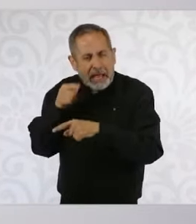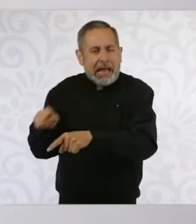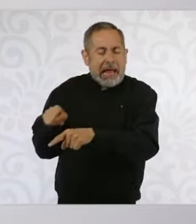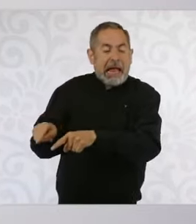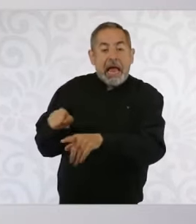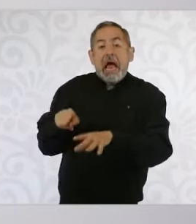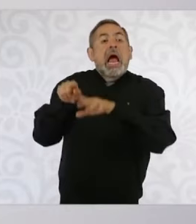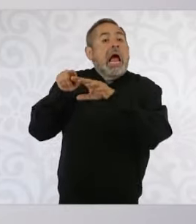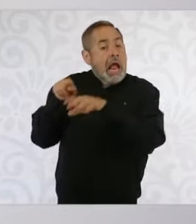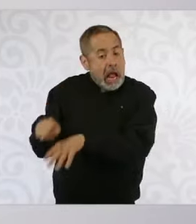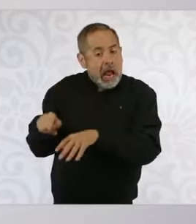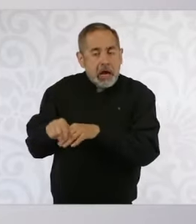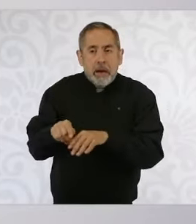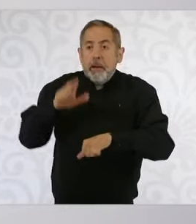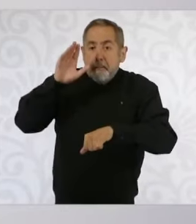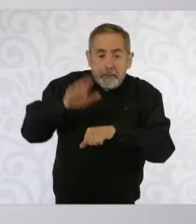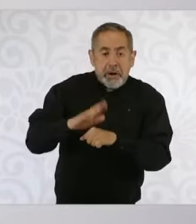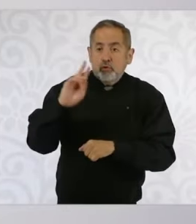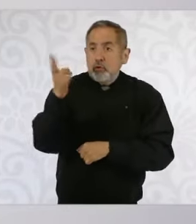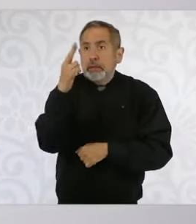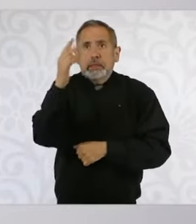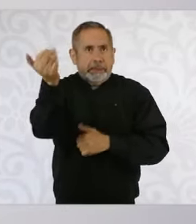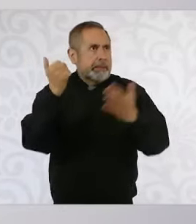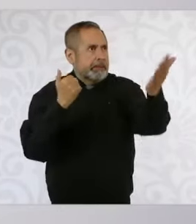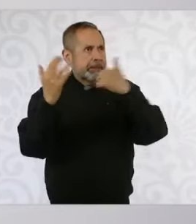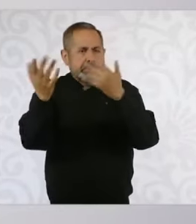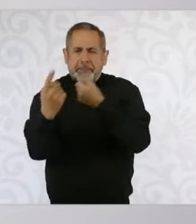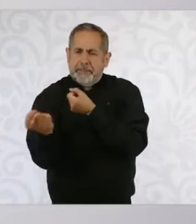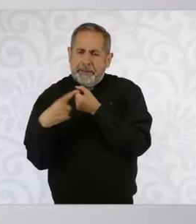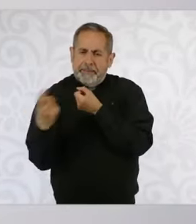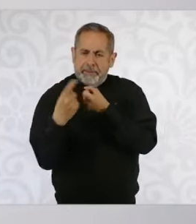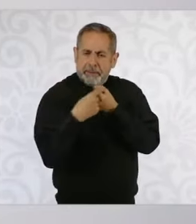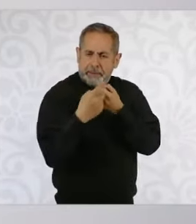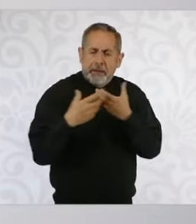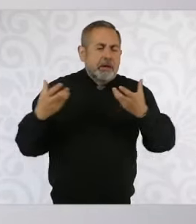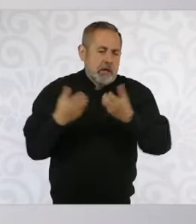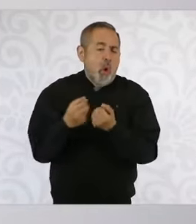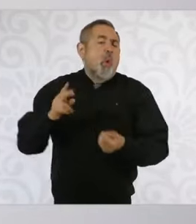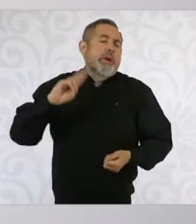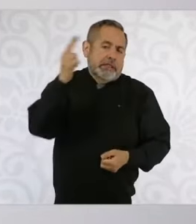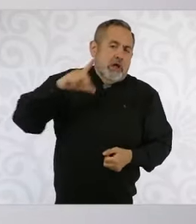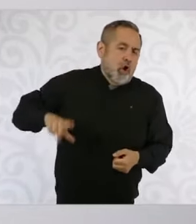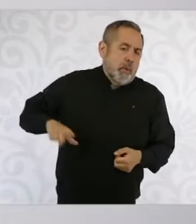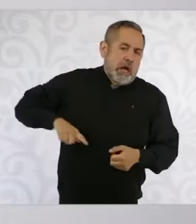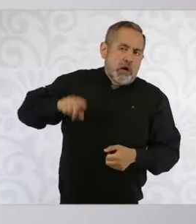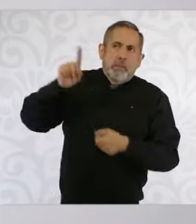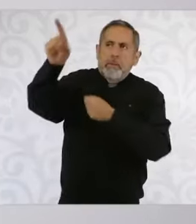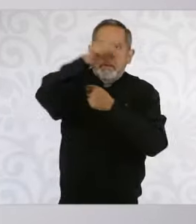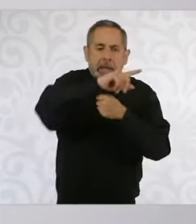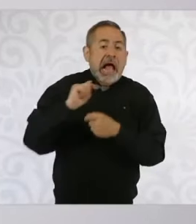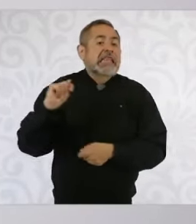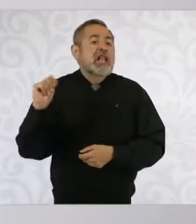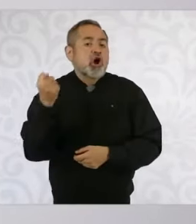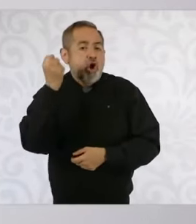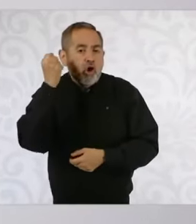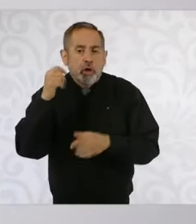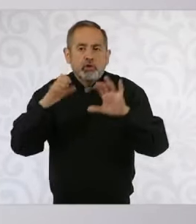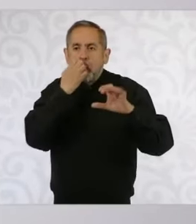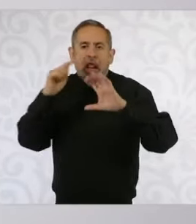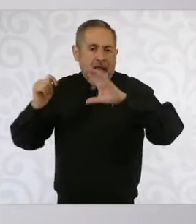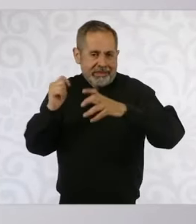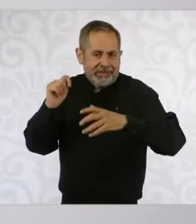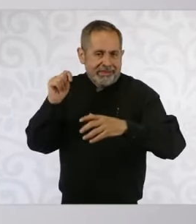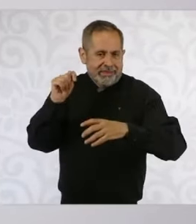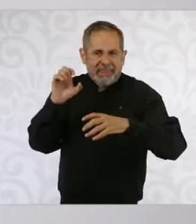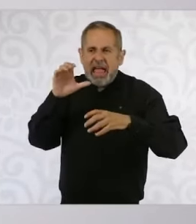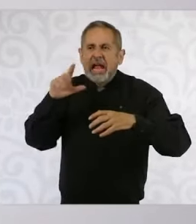incorporar a las universidades, todas pero principalmente públicas, los tecnológicos en